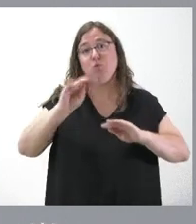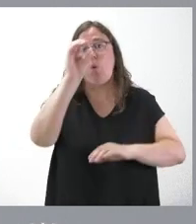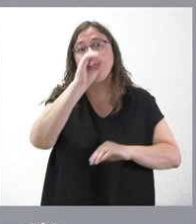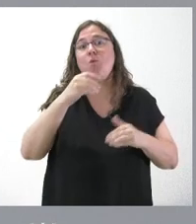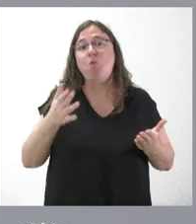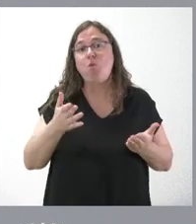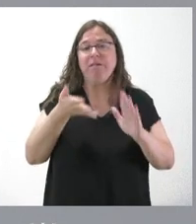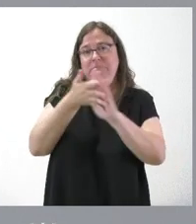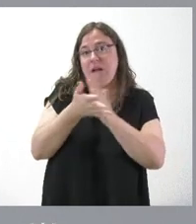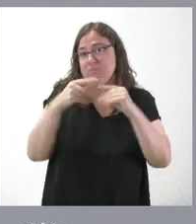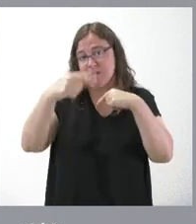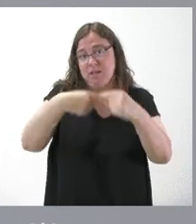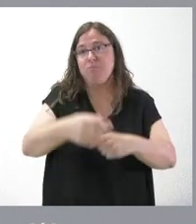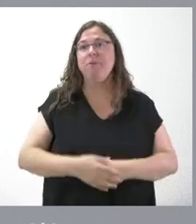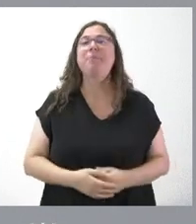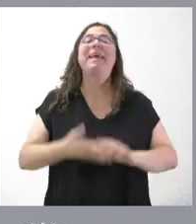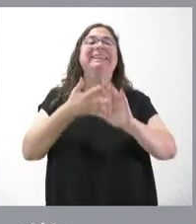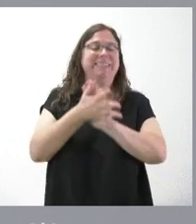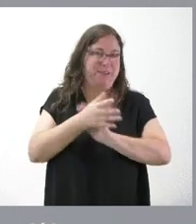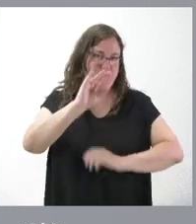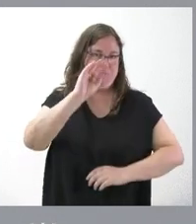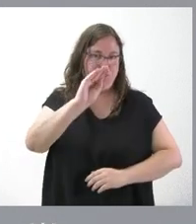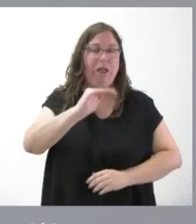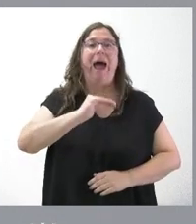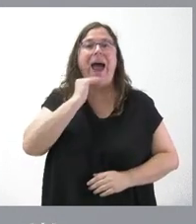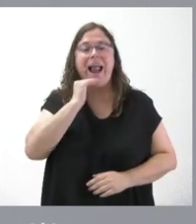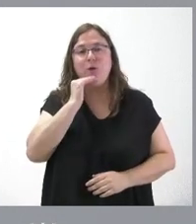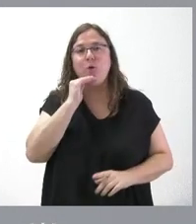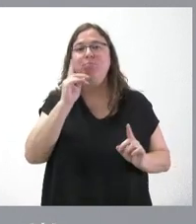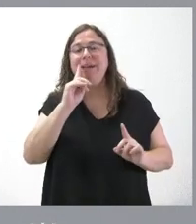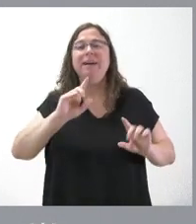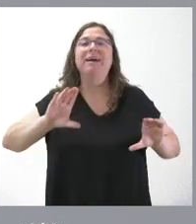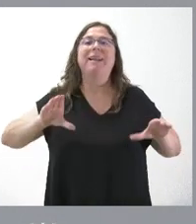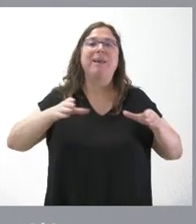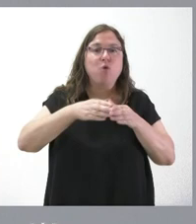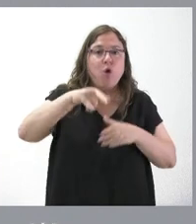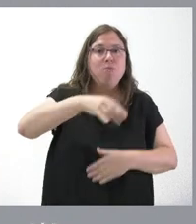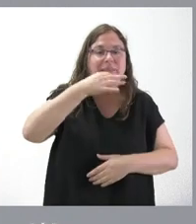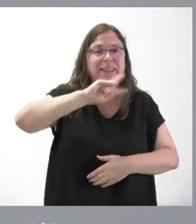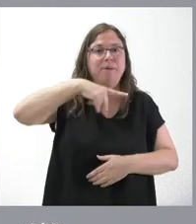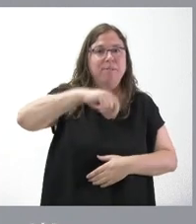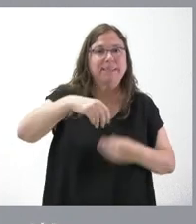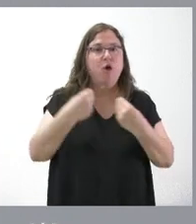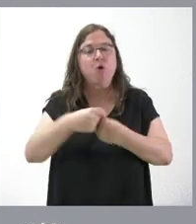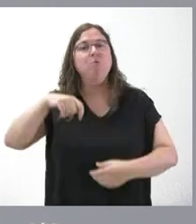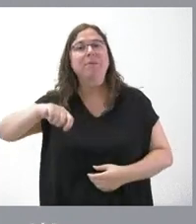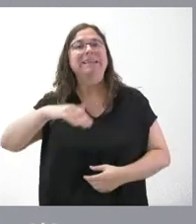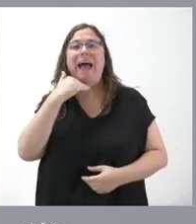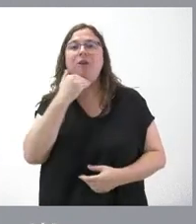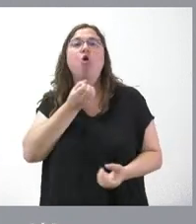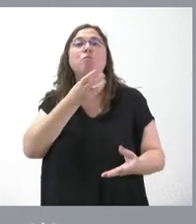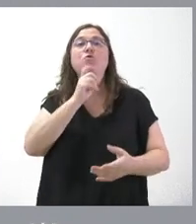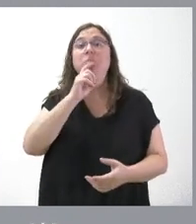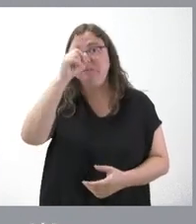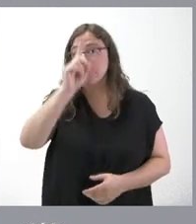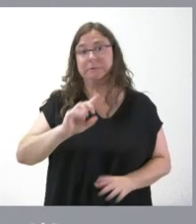cualquier valoración al respecto. ¿Hay alguna reunión del vicepresidente y del presidente fijada para esta tarde o saben ustedes cómo se lo va a comunicar? No lo